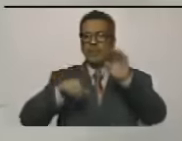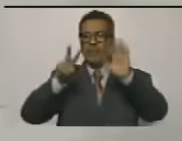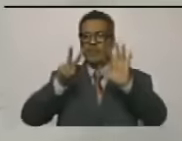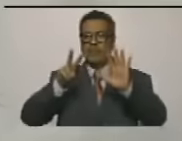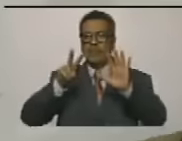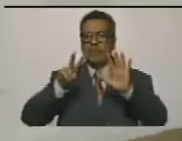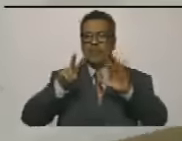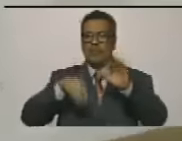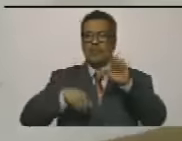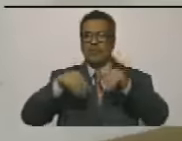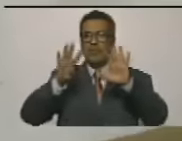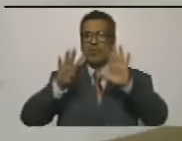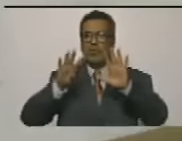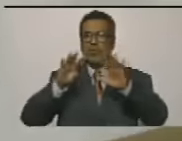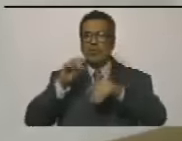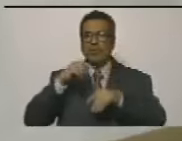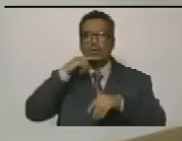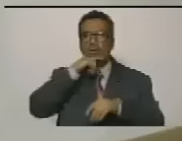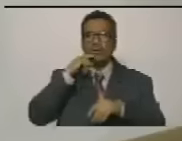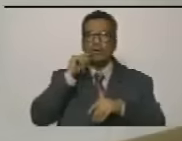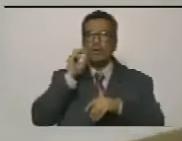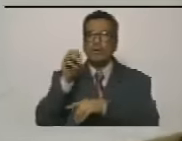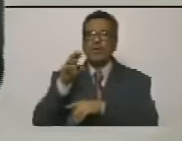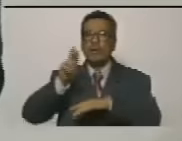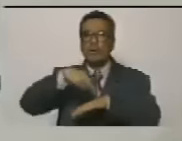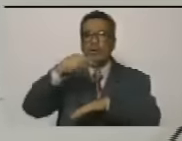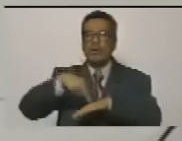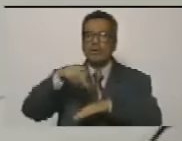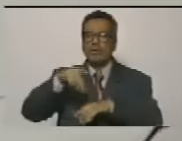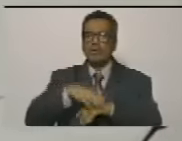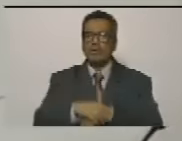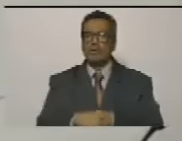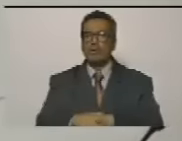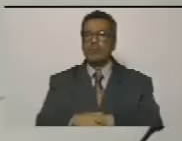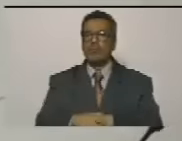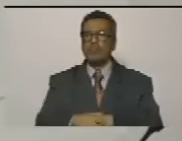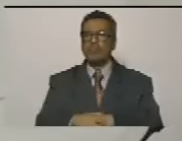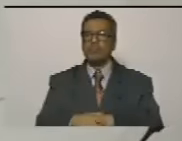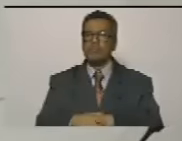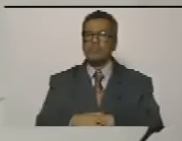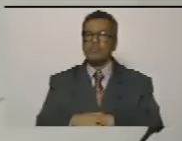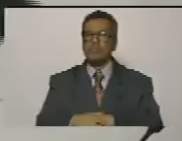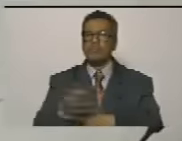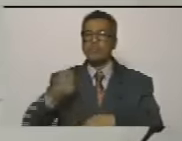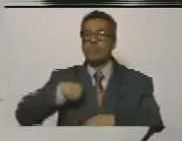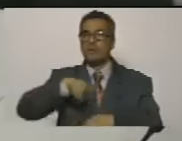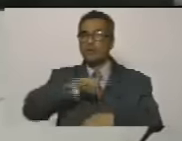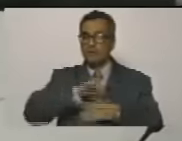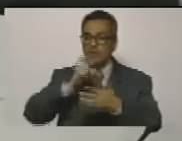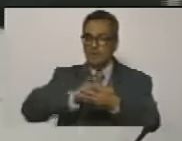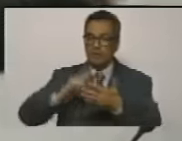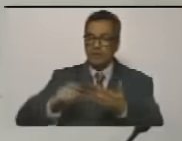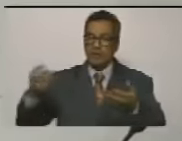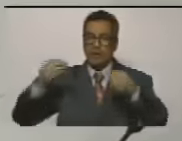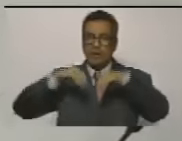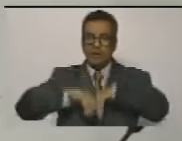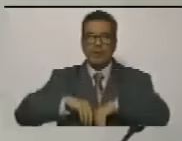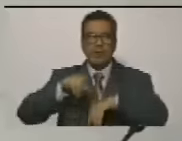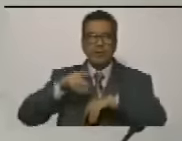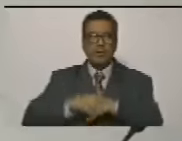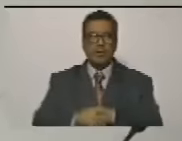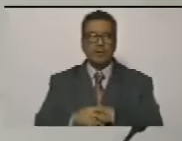19 de octubre fue ratificado por esta asamblea nacional resulta que mientras estábamos firmando ese acuerdo en Barbado